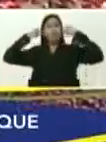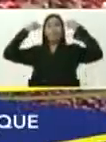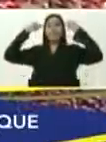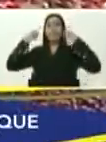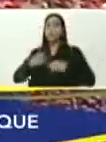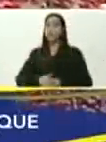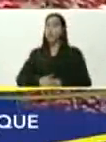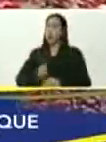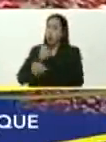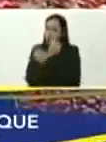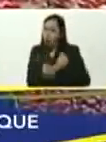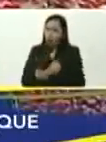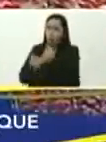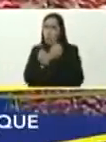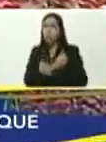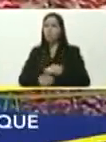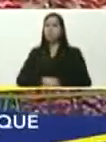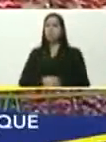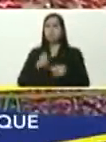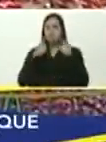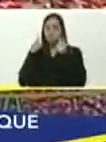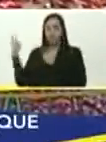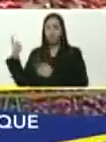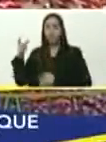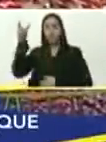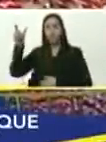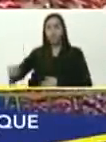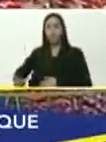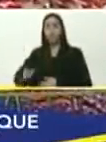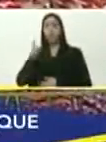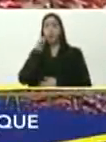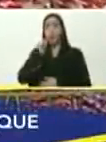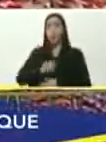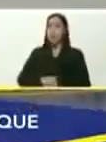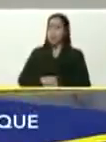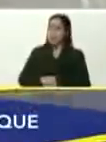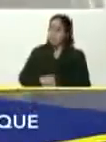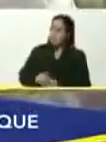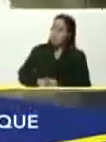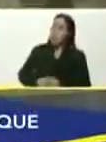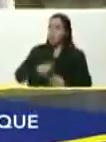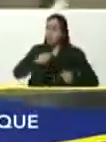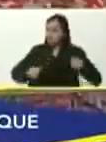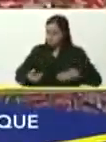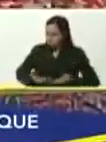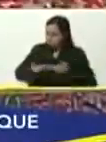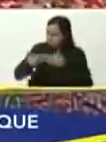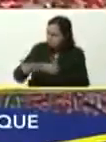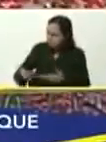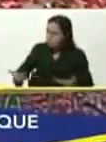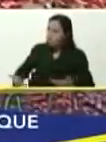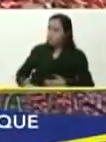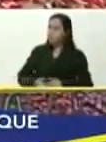nuestro amor, bueno, Pepe Rangel, está recibiendo un equipazo aquí, si quieres,